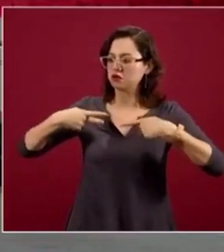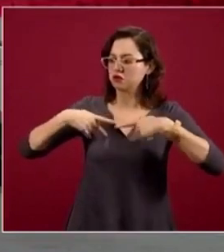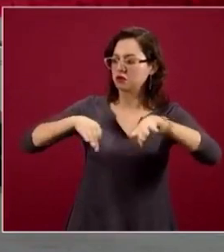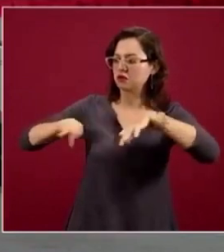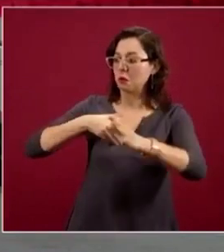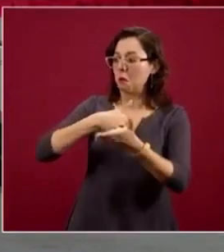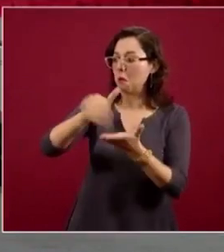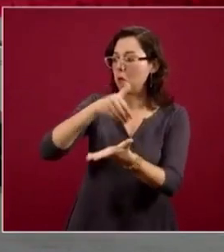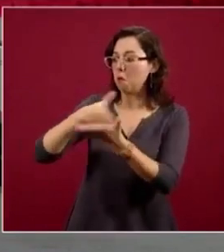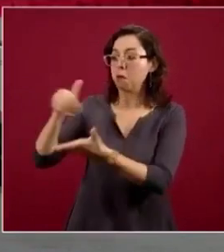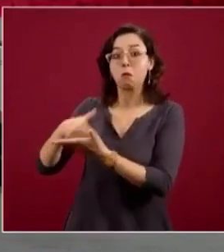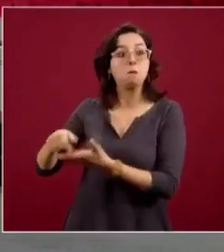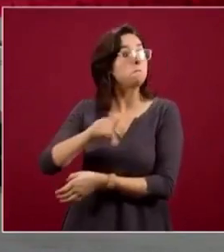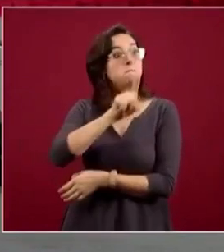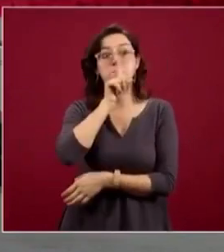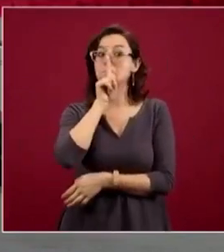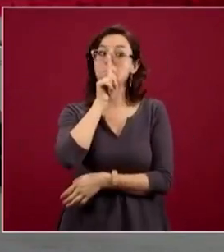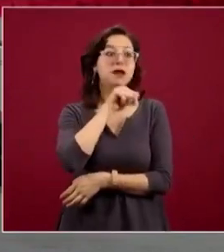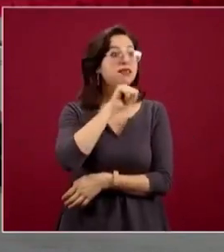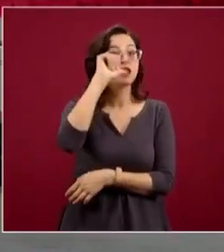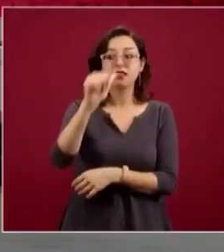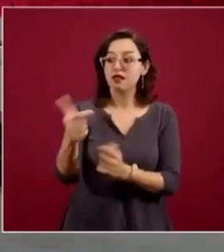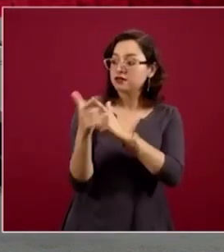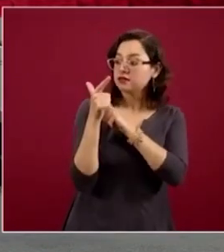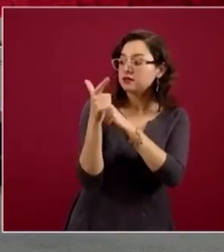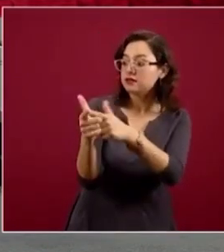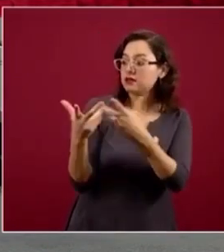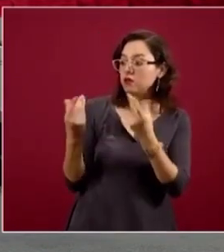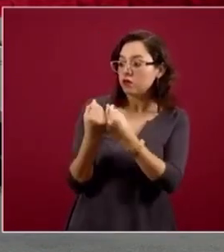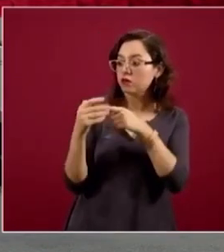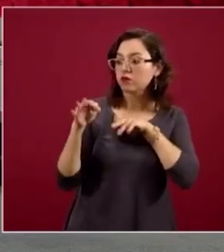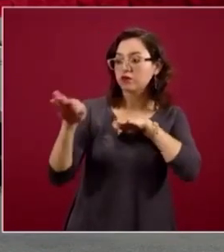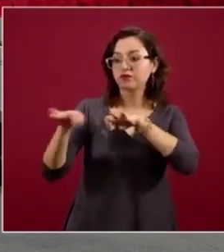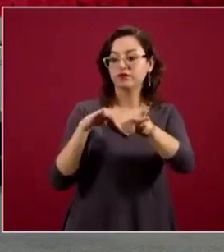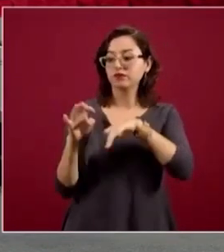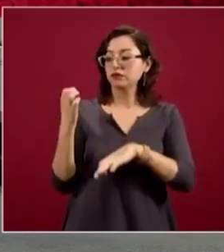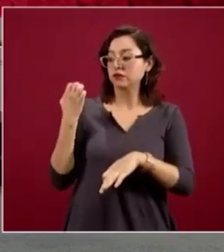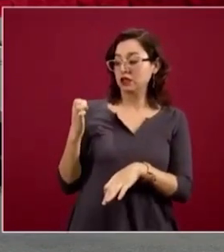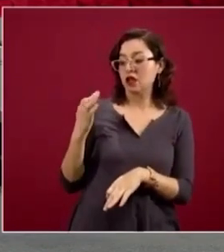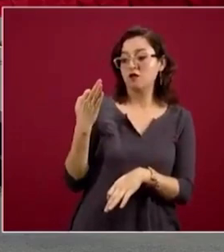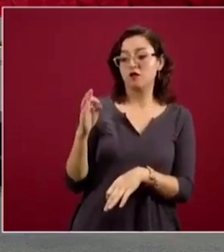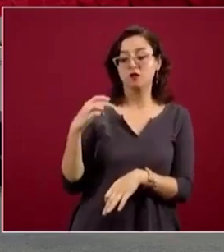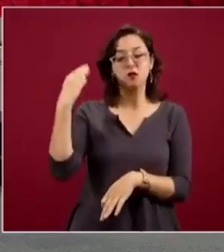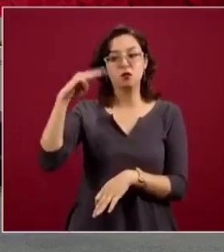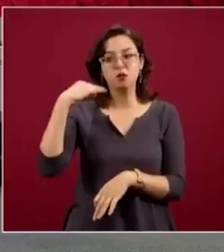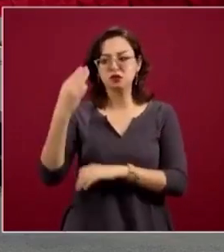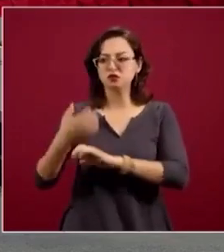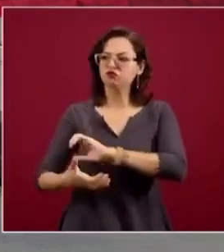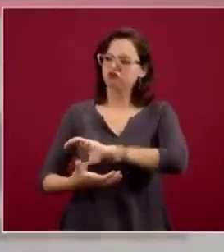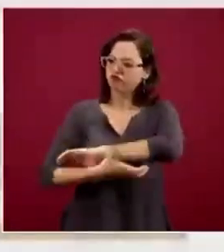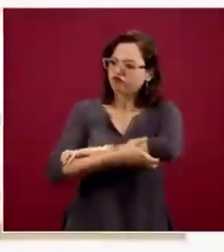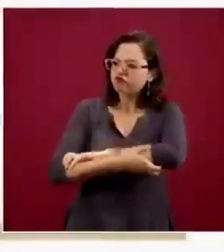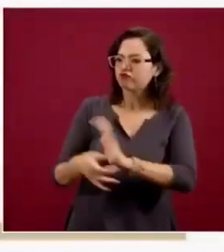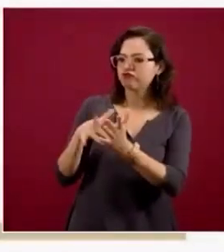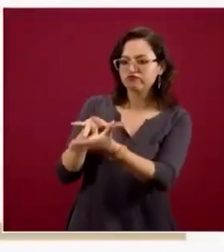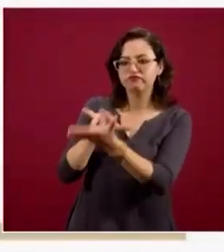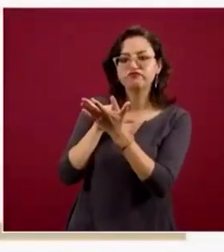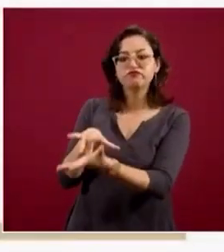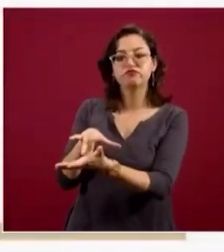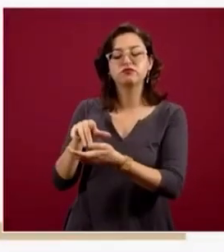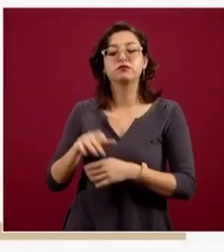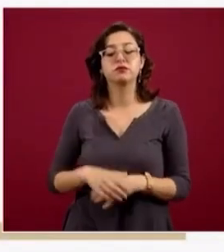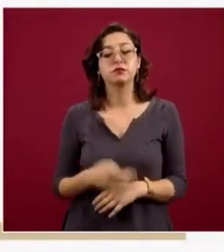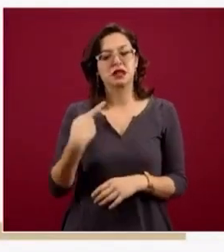entre enero, febrero y marzo de este 2020. Pero aquí hay un dato que creo que es interesante de ver. De esos